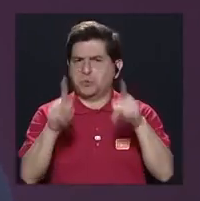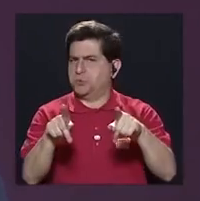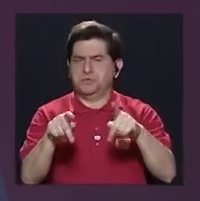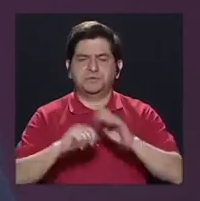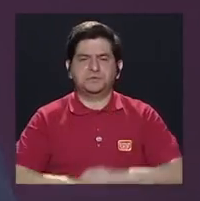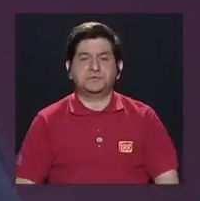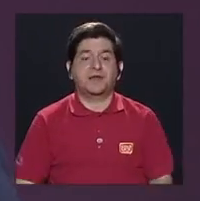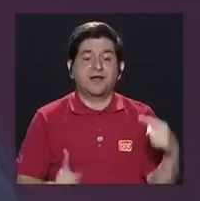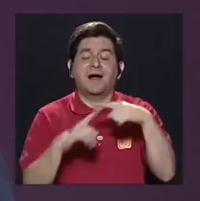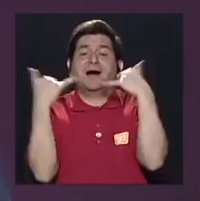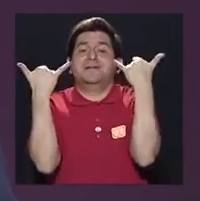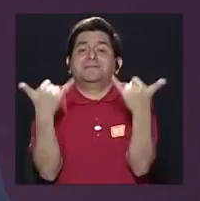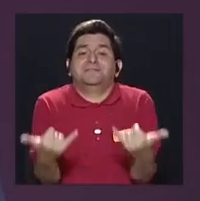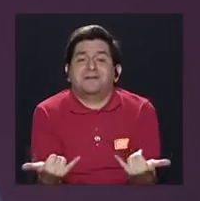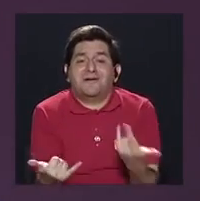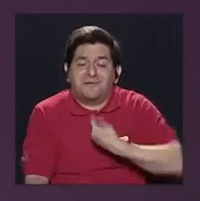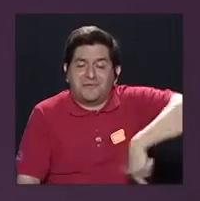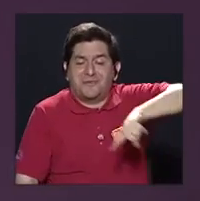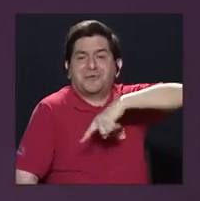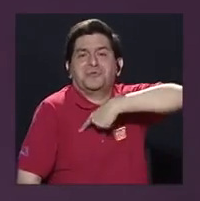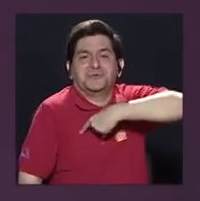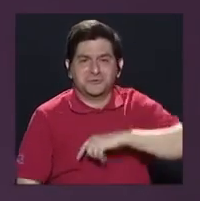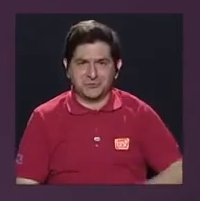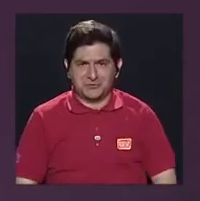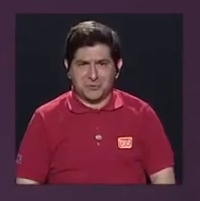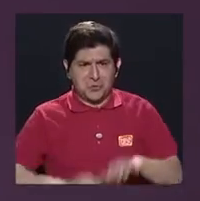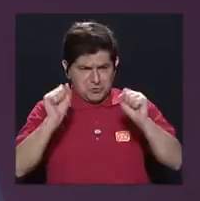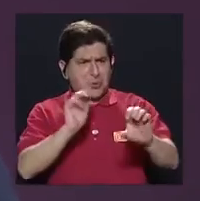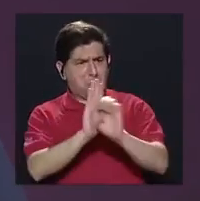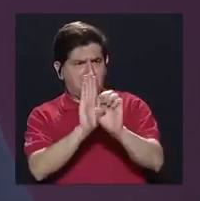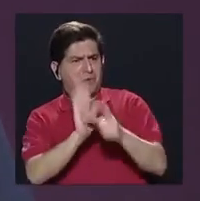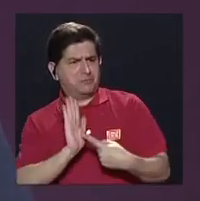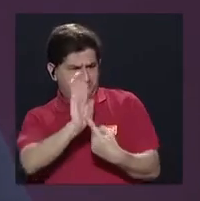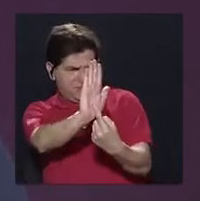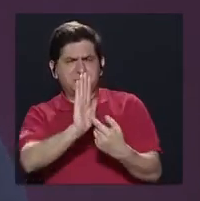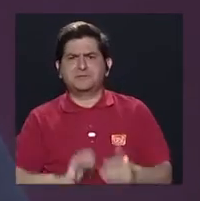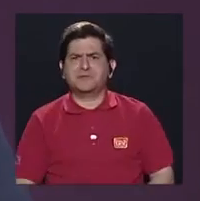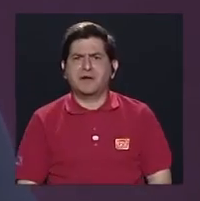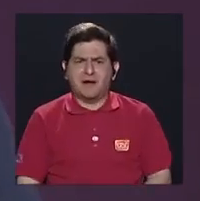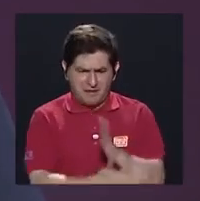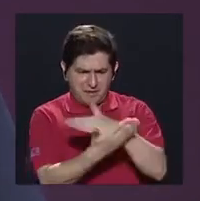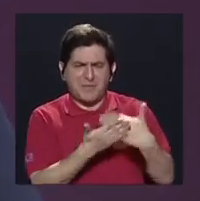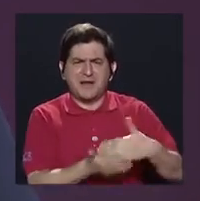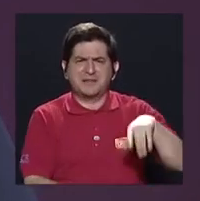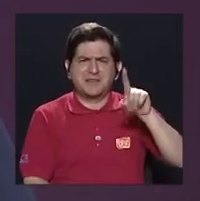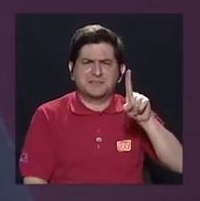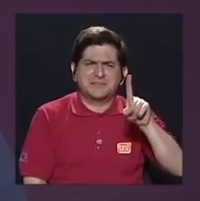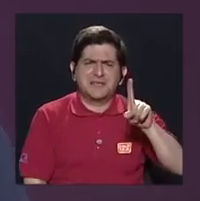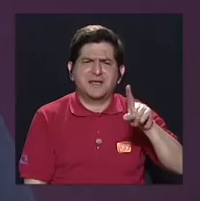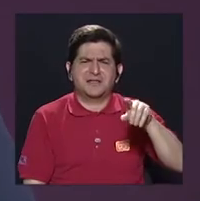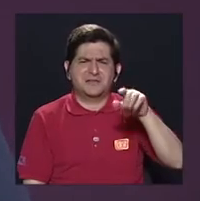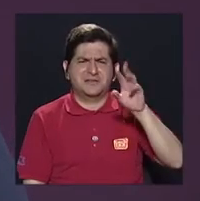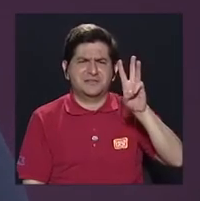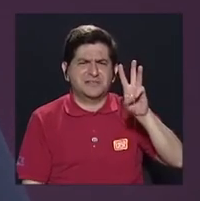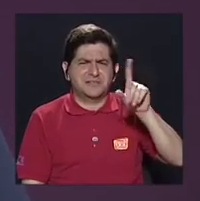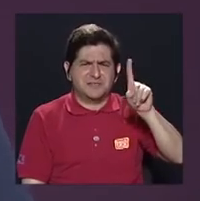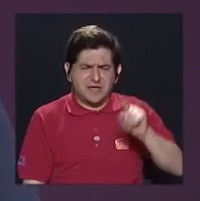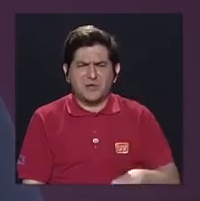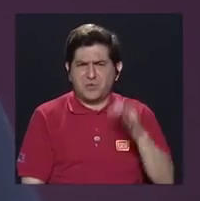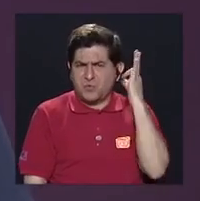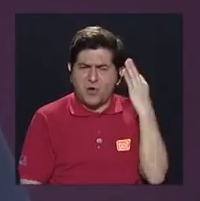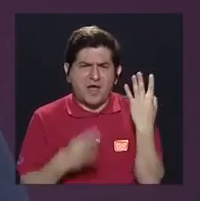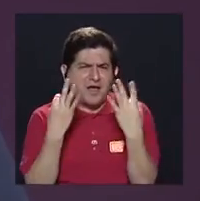Hasta ahora es que nosotros, y nosotros podemos dar el ejemplo de que somos parte de esas 161 mujeres que estamos